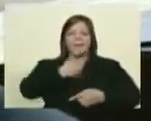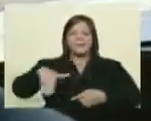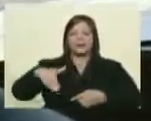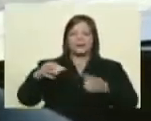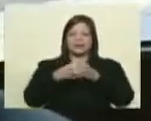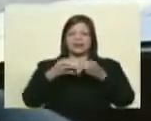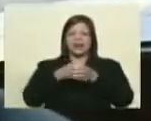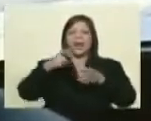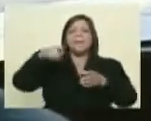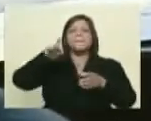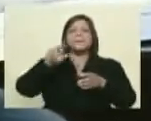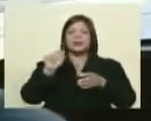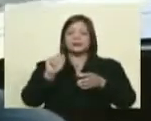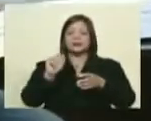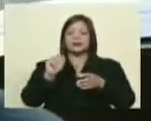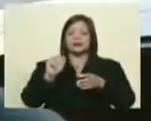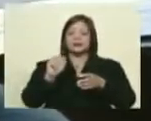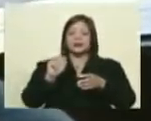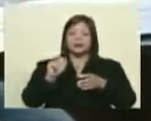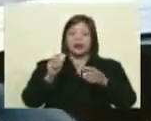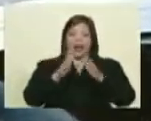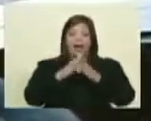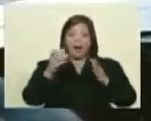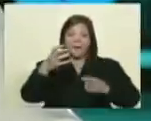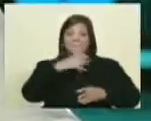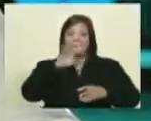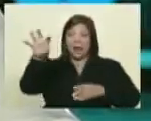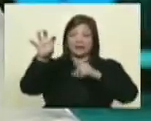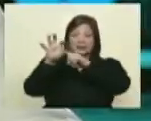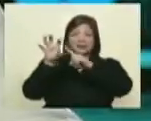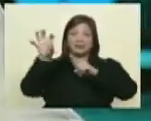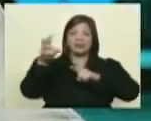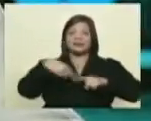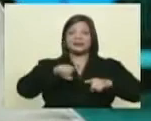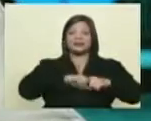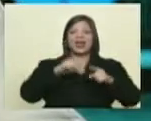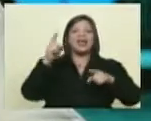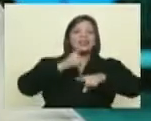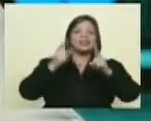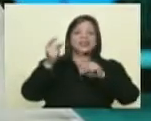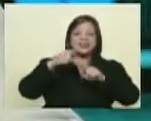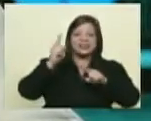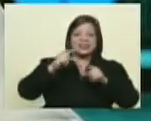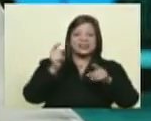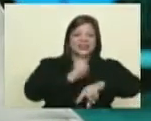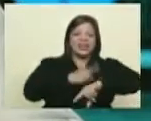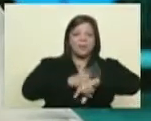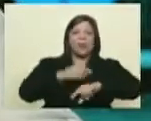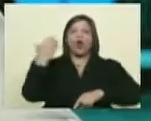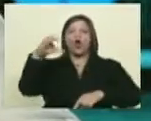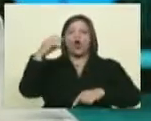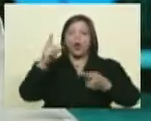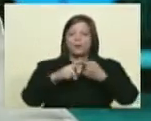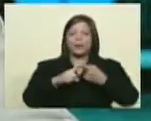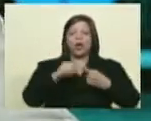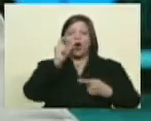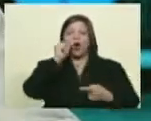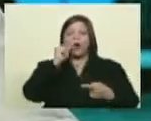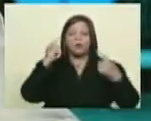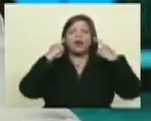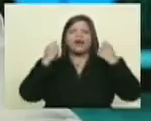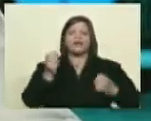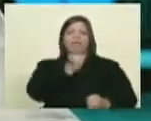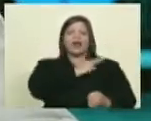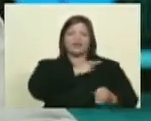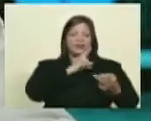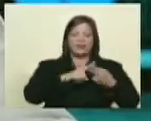Grupo Prisa. Que edita El País, ¿no? Que edita El País. Tenemos en El Tiempo de Colombia a Francisco Miranda, que es editor jefe de la sección de opinión,